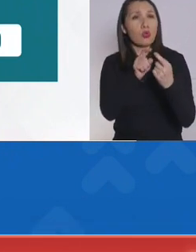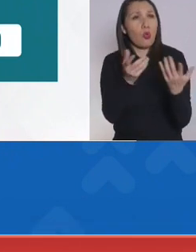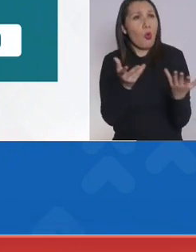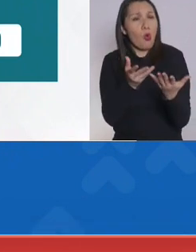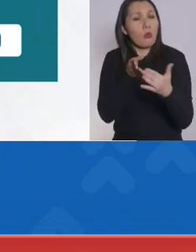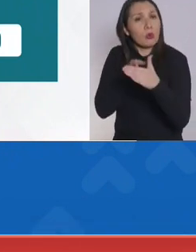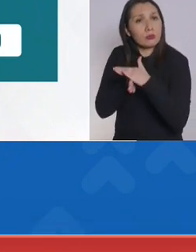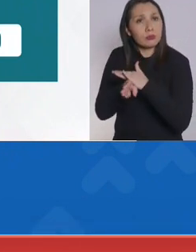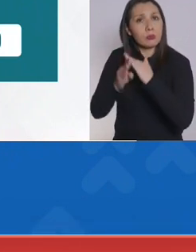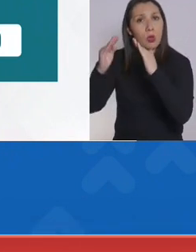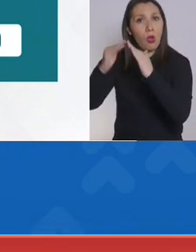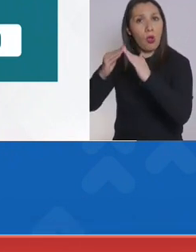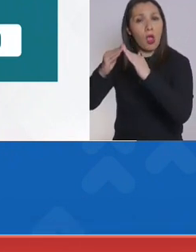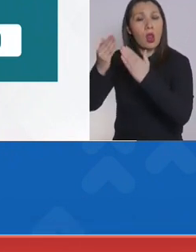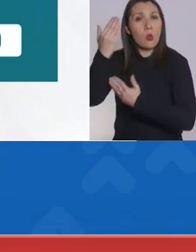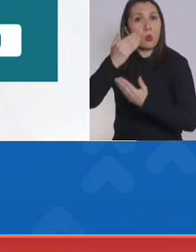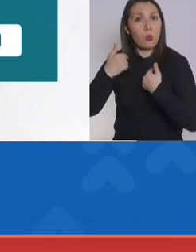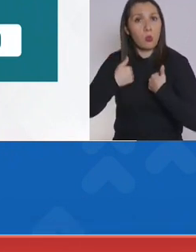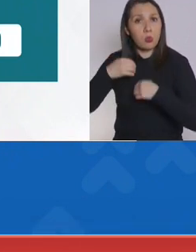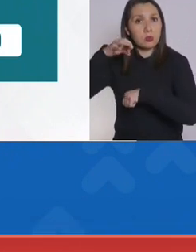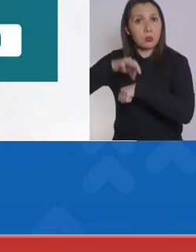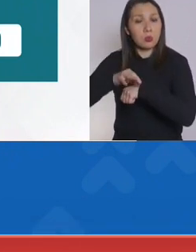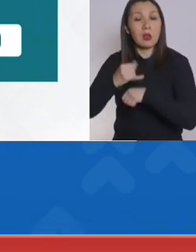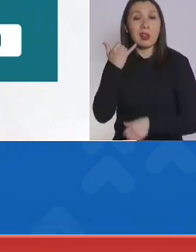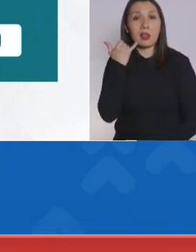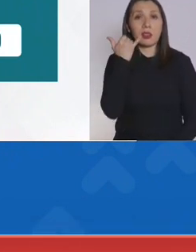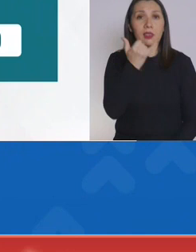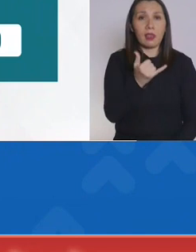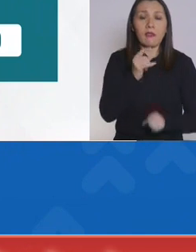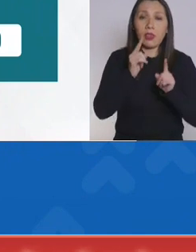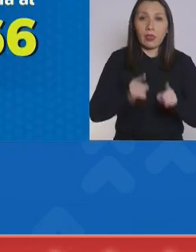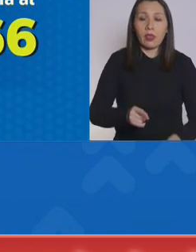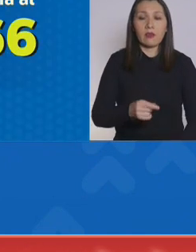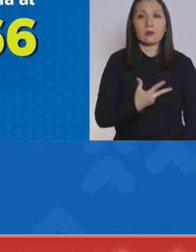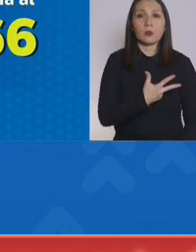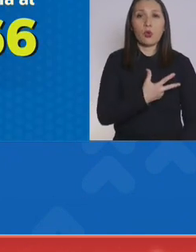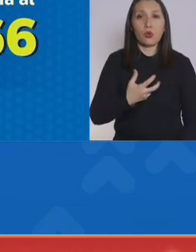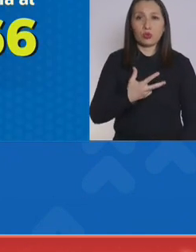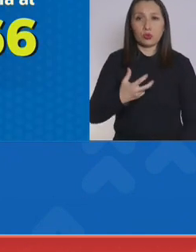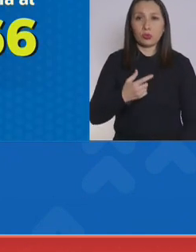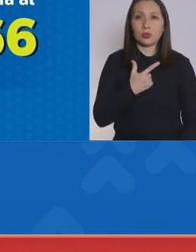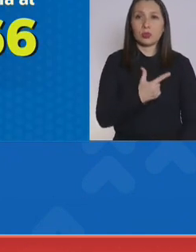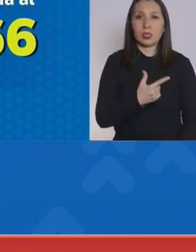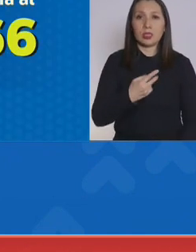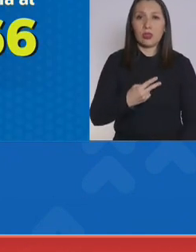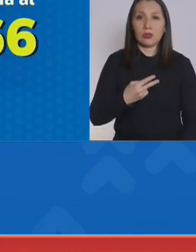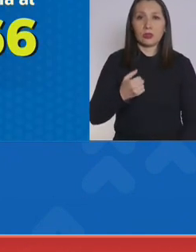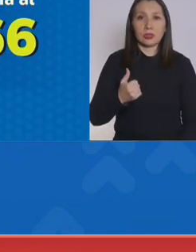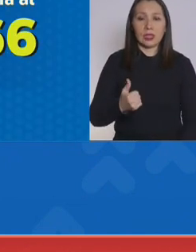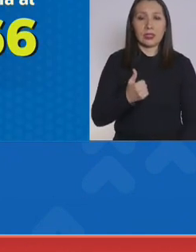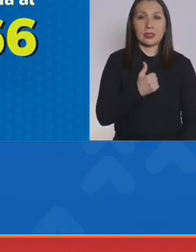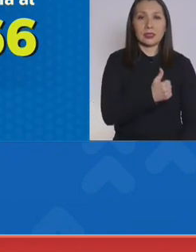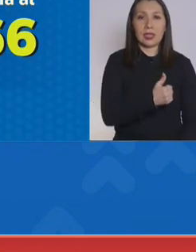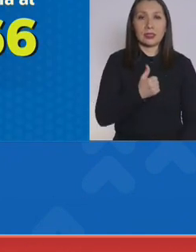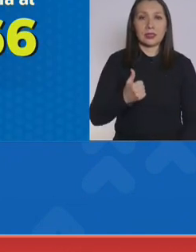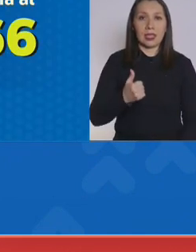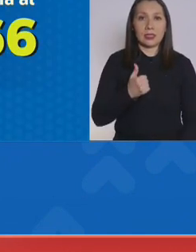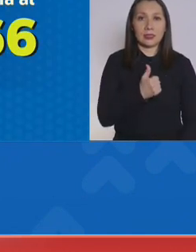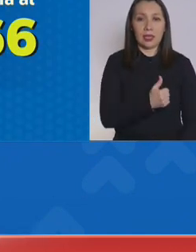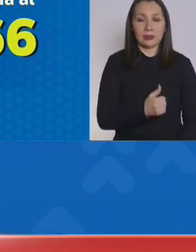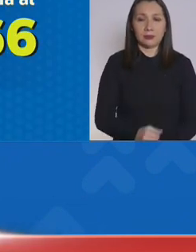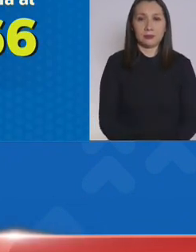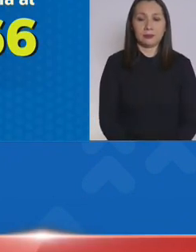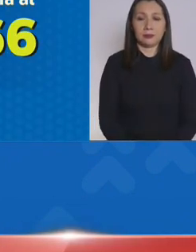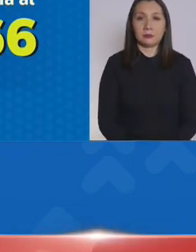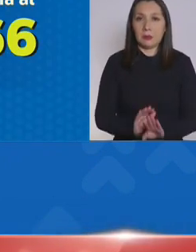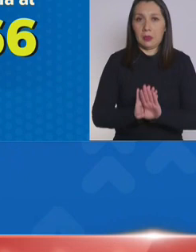acceder a una residencia, el teléfono al cual deben llamar es el 800-726-666.